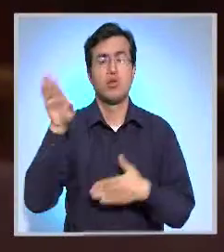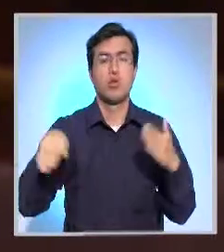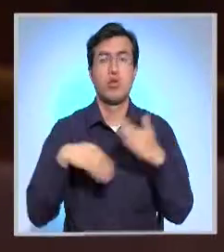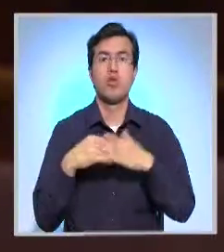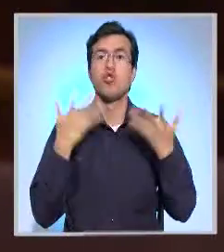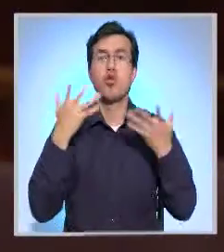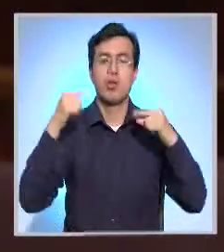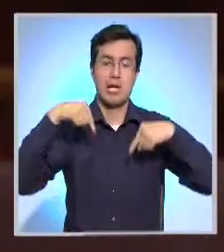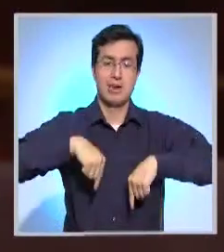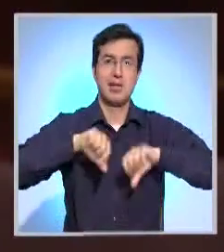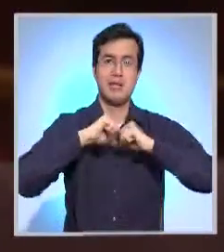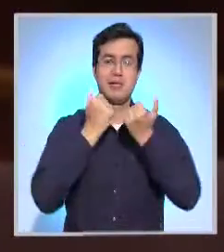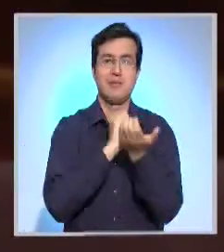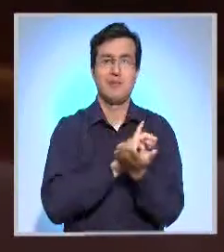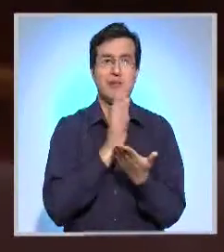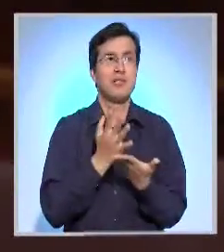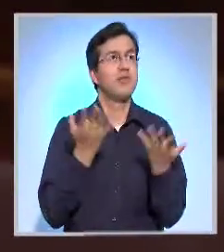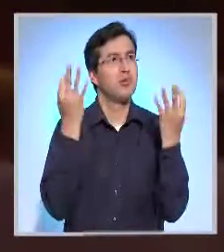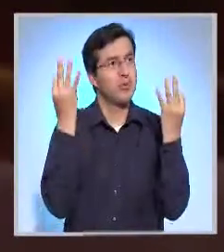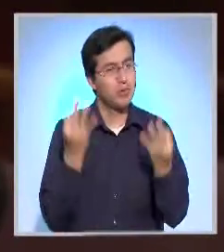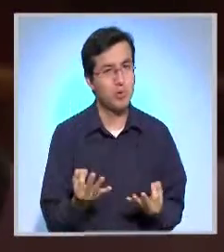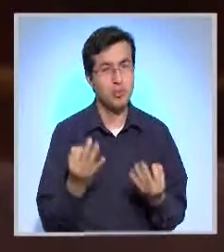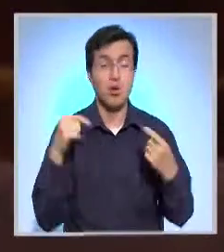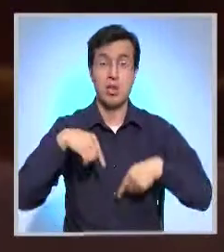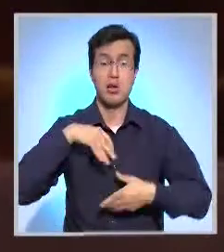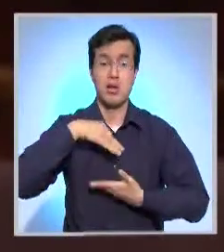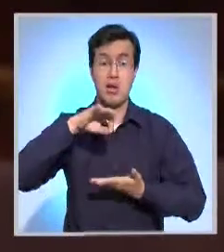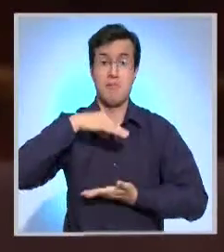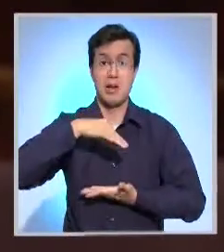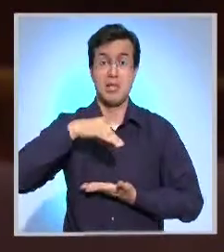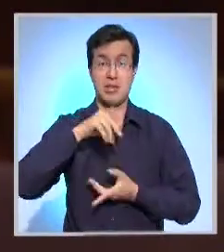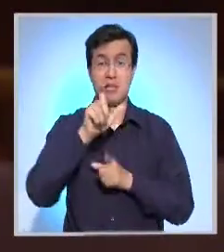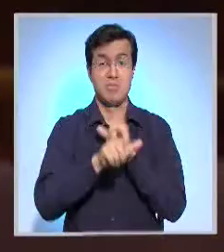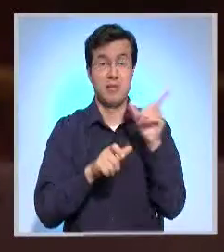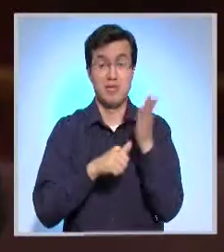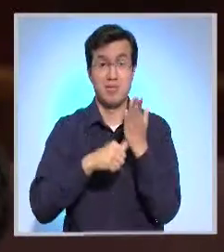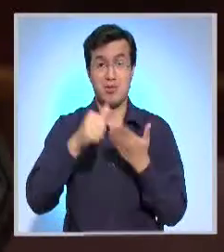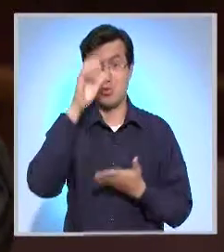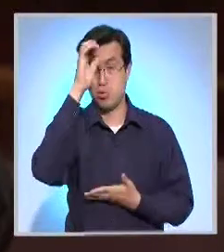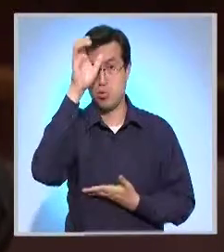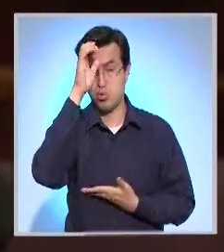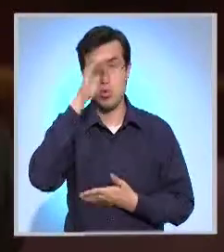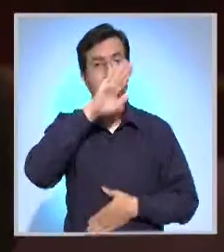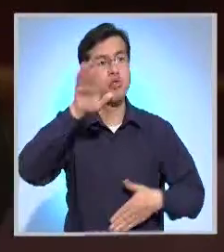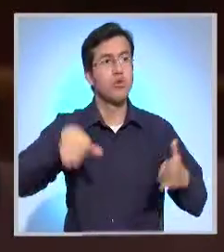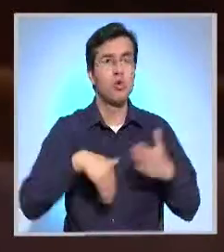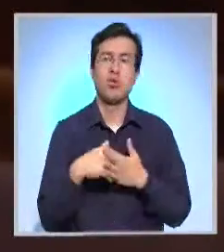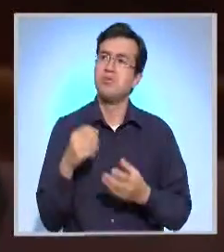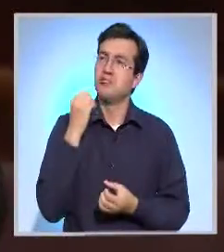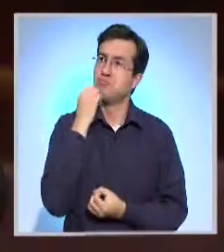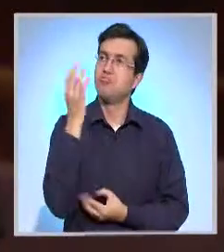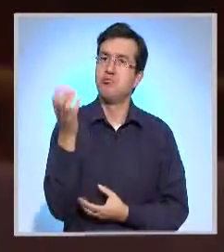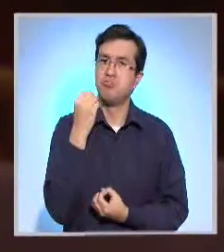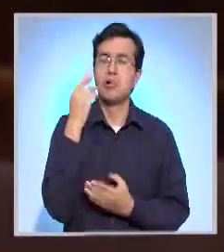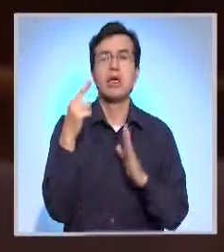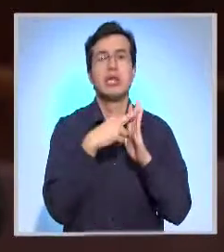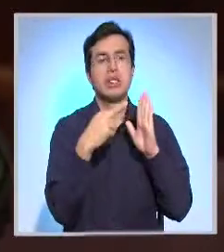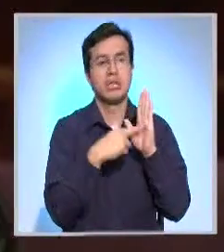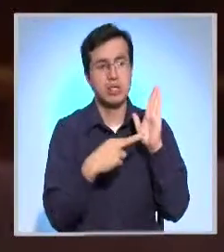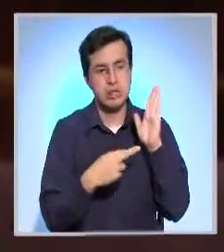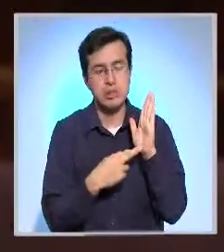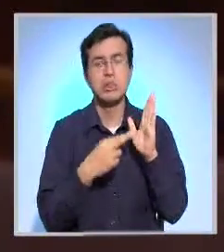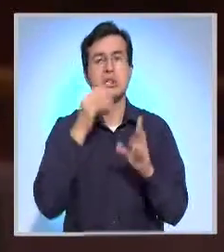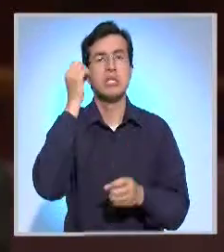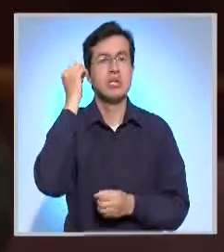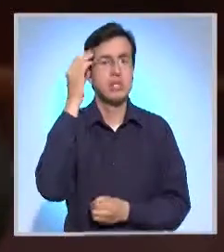Asamblea Nacional. De hecho están aquí ya representantes de esta cartera de Estado, donde van ellos a socializar los requisitos, la